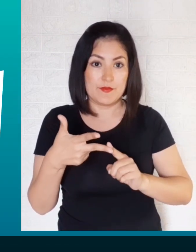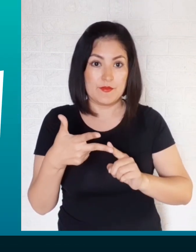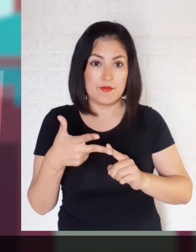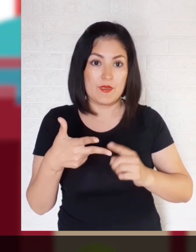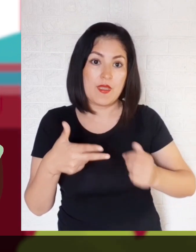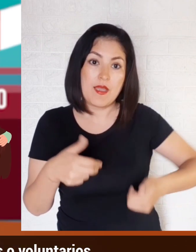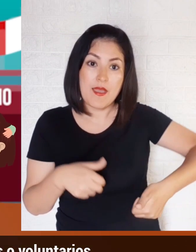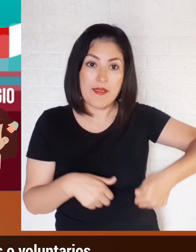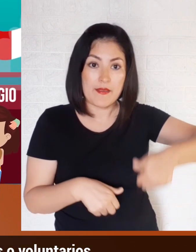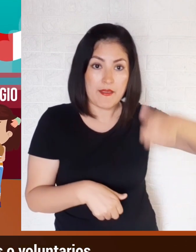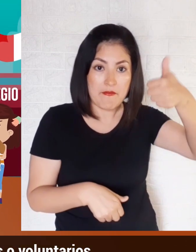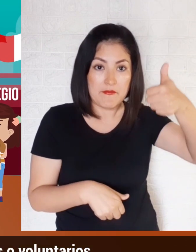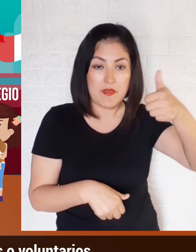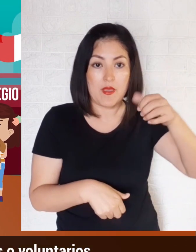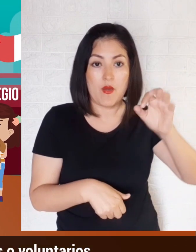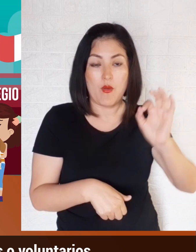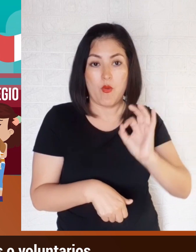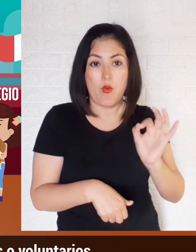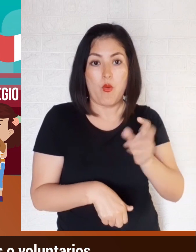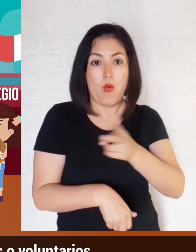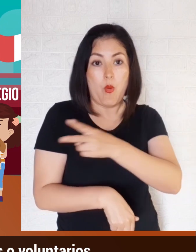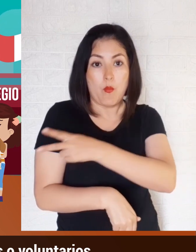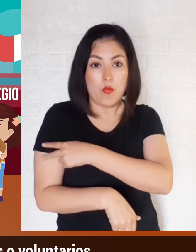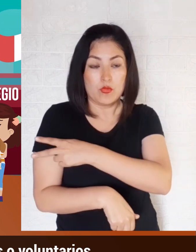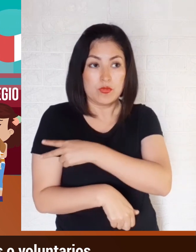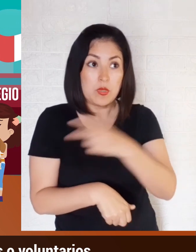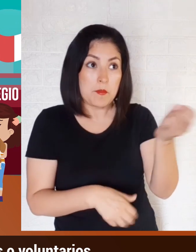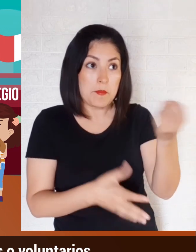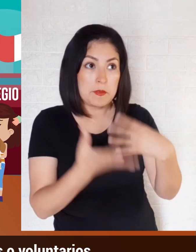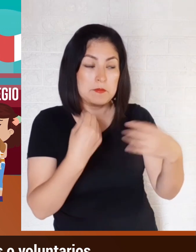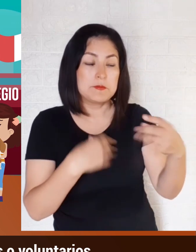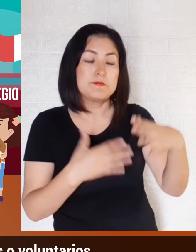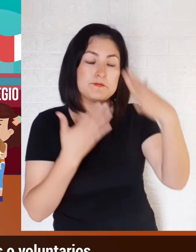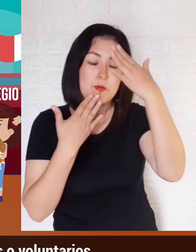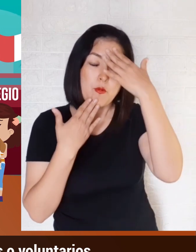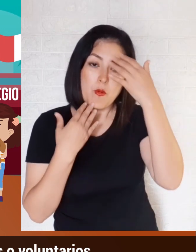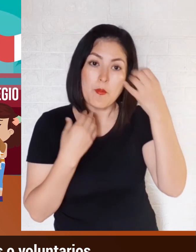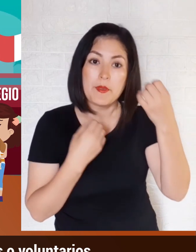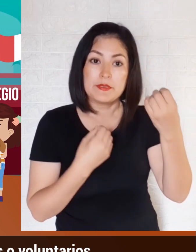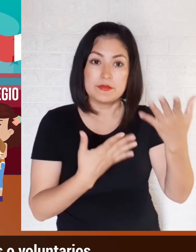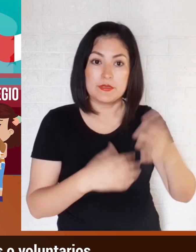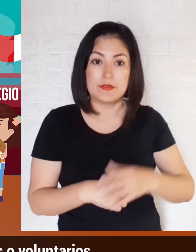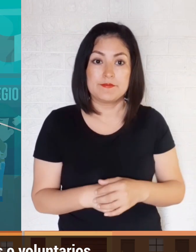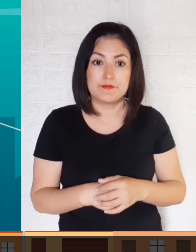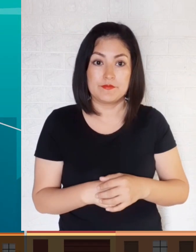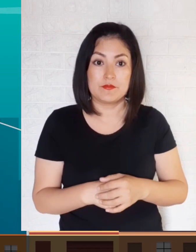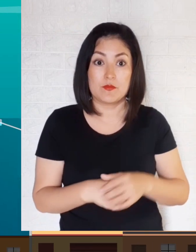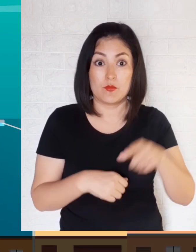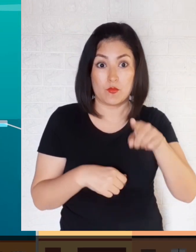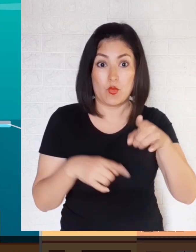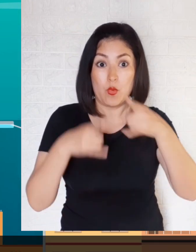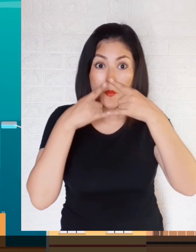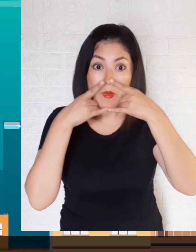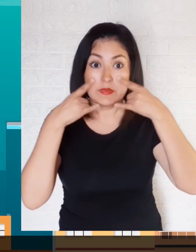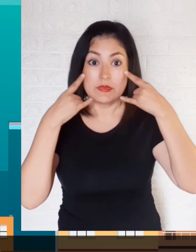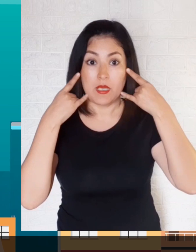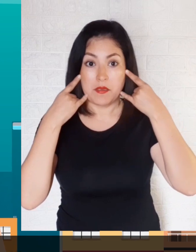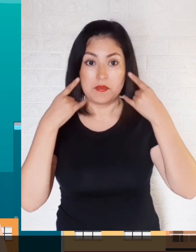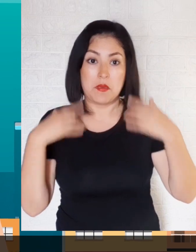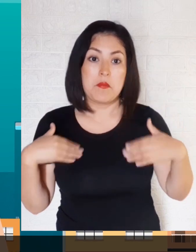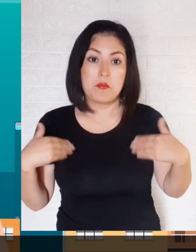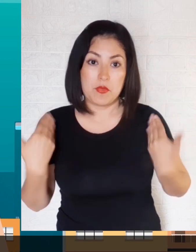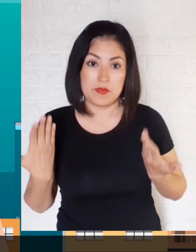3. Sigue las indicaciones de las autoridades o voluntarios hasta el fin del simulacro. De ser necesario,